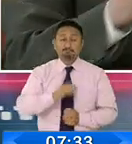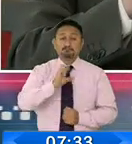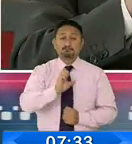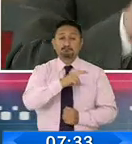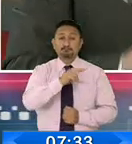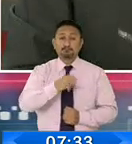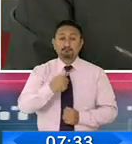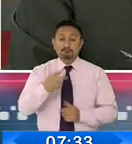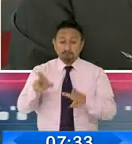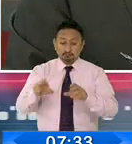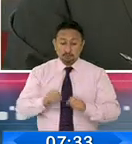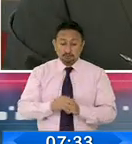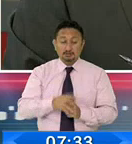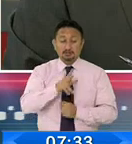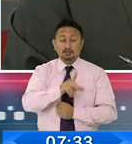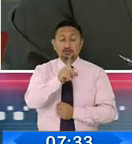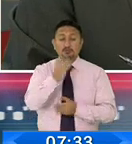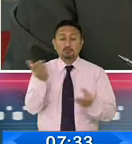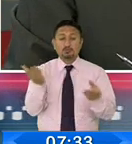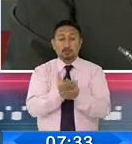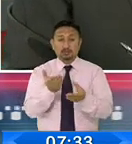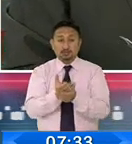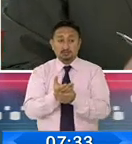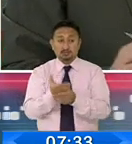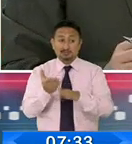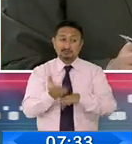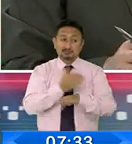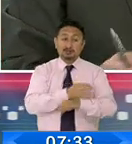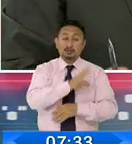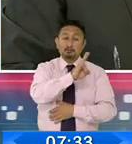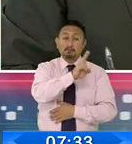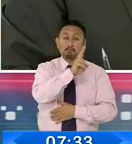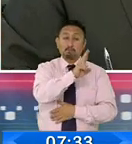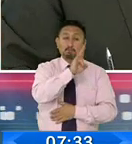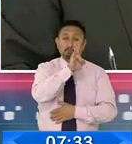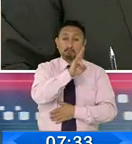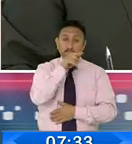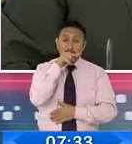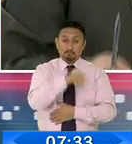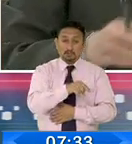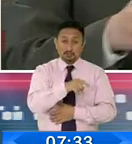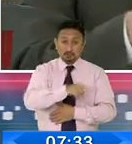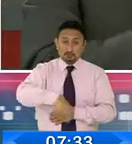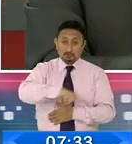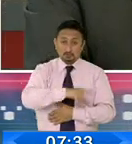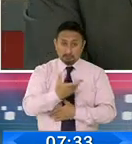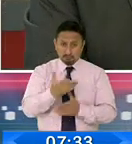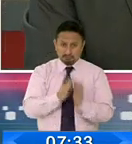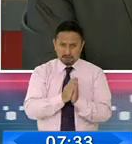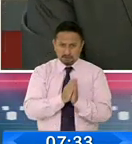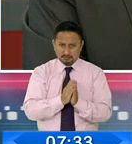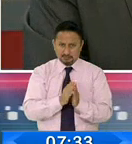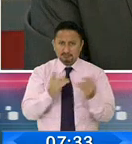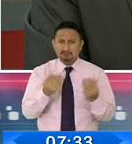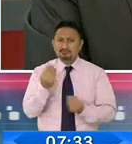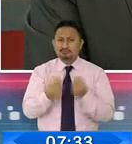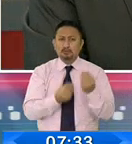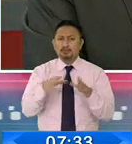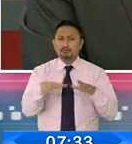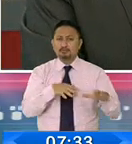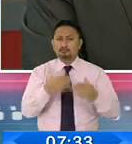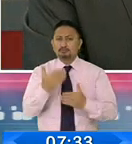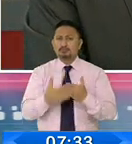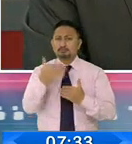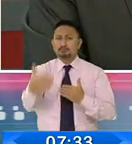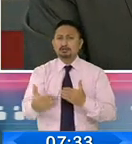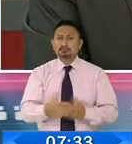recuento de 31 actas de las 27.767 solicitadas por ustedes. ¿Qué acciones se va a tomar frente